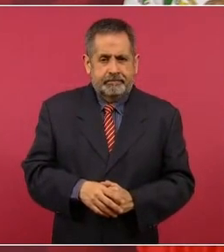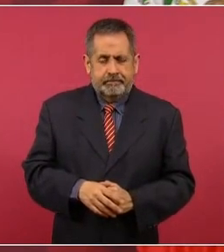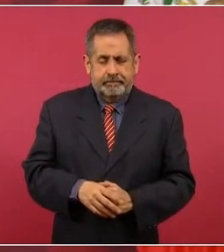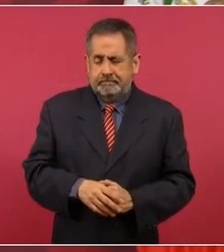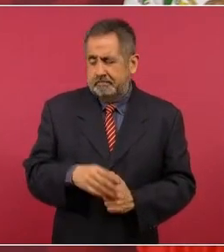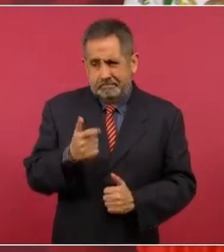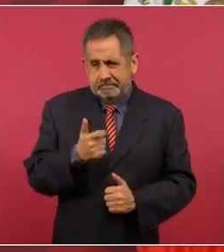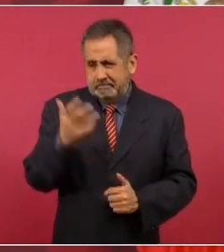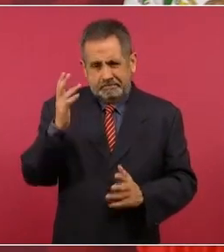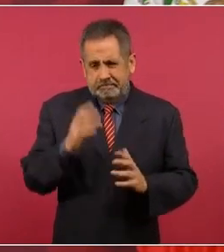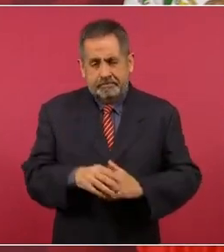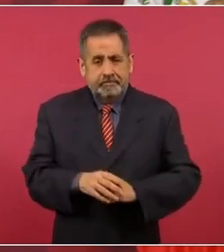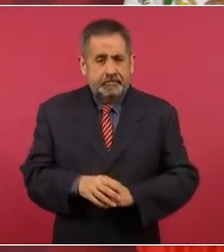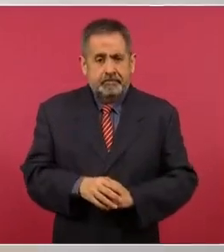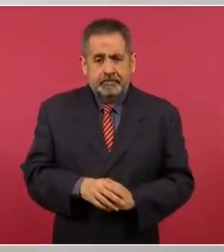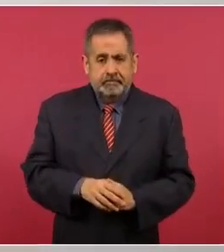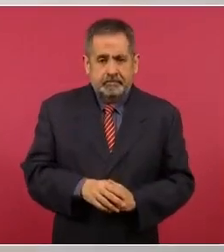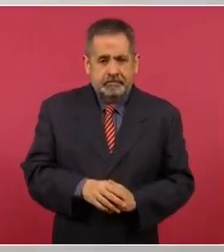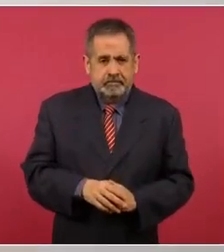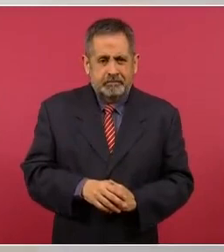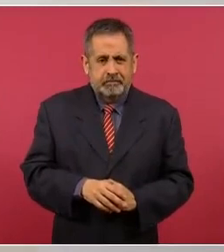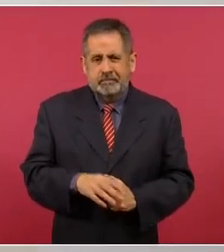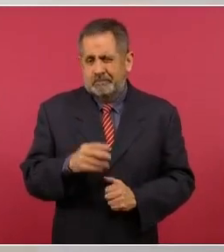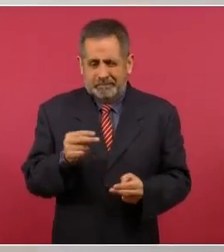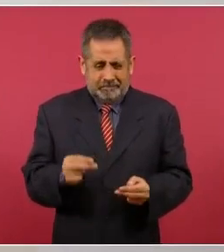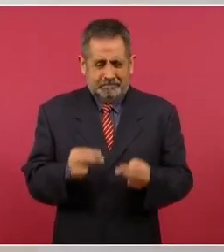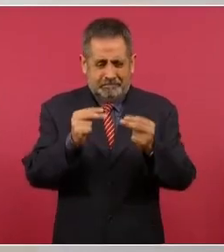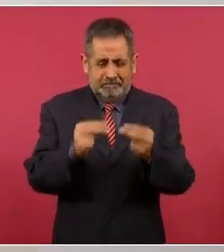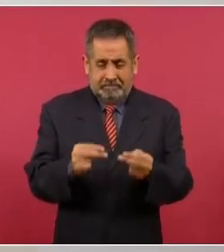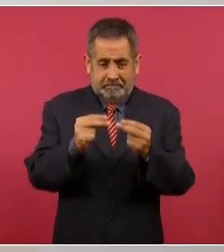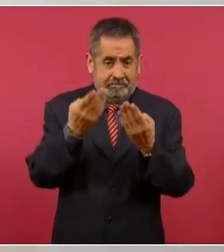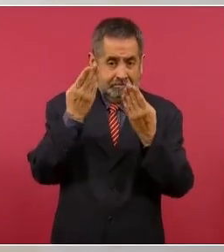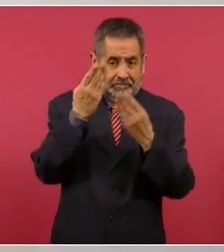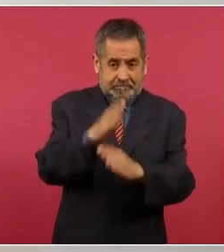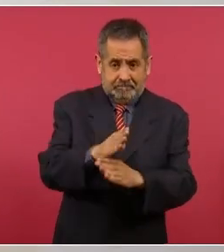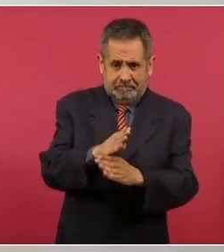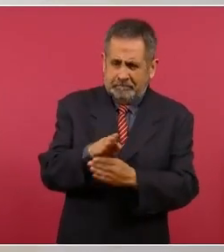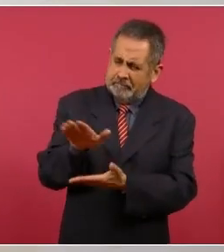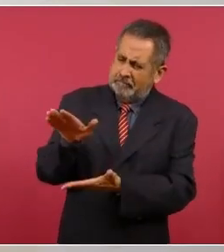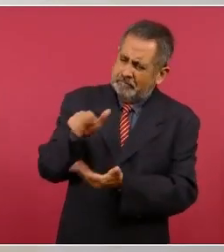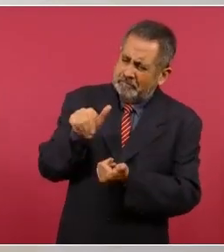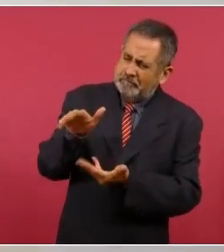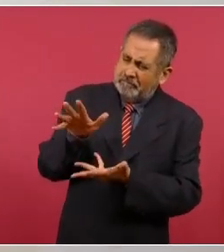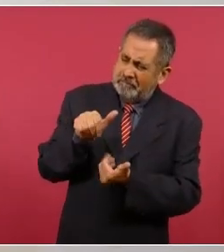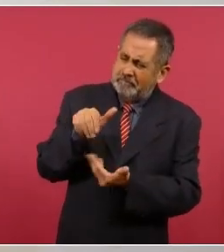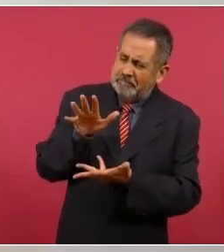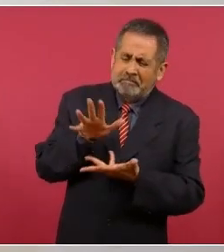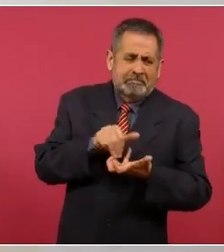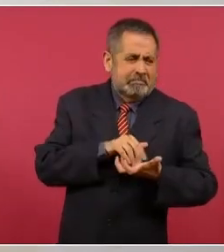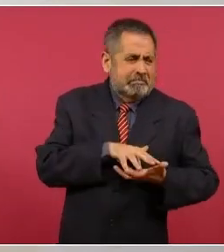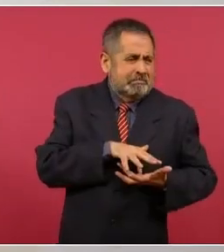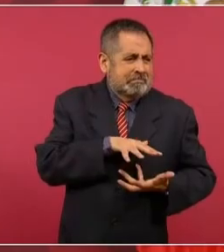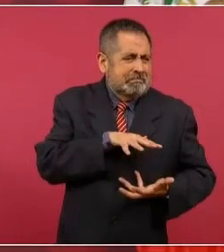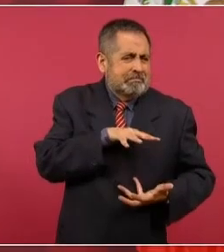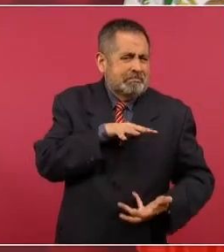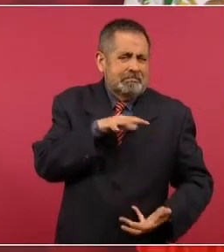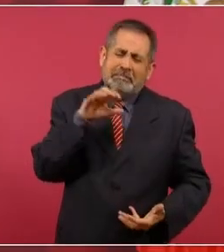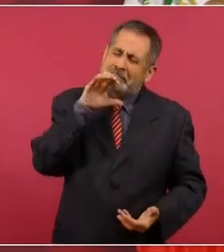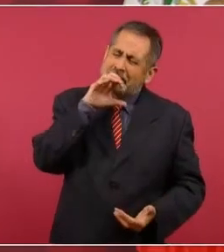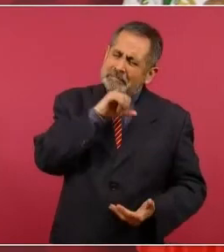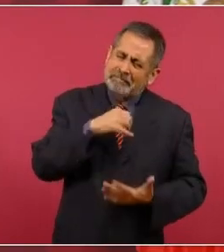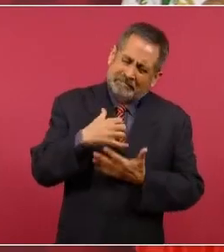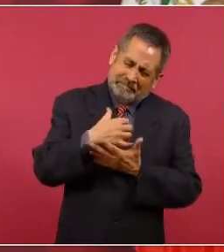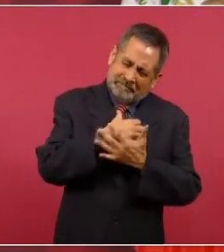Es de los negocios y no es el negocio más jugoso.